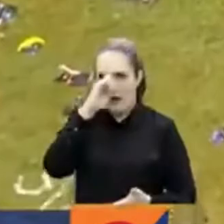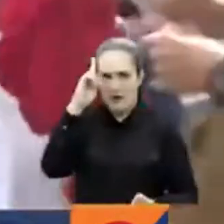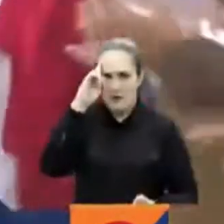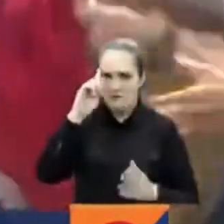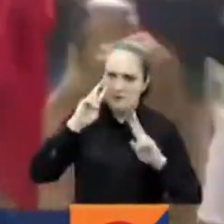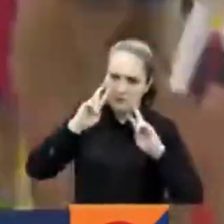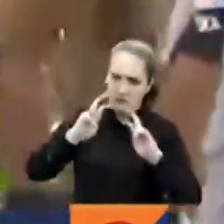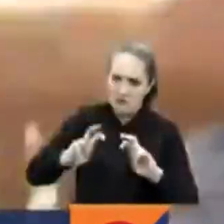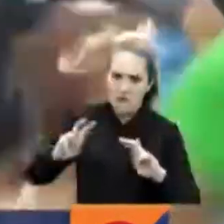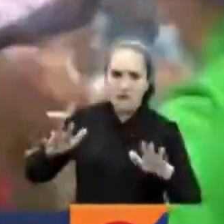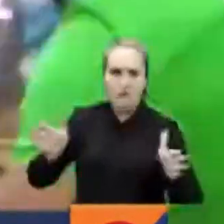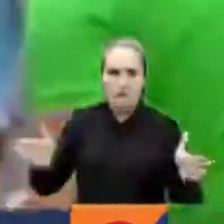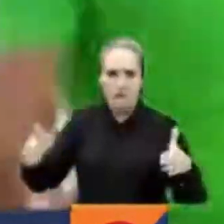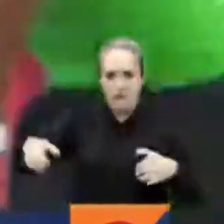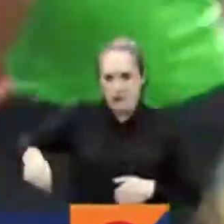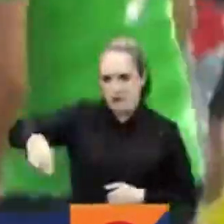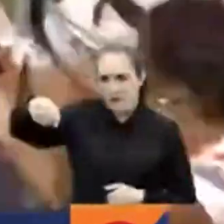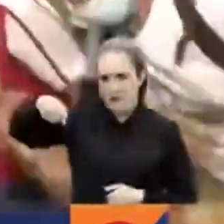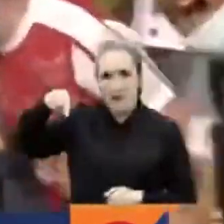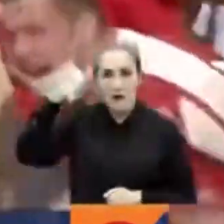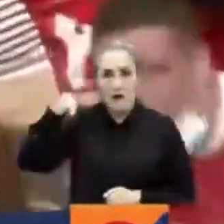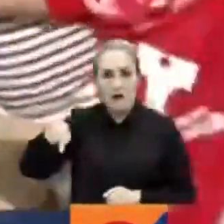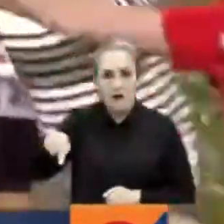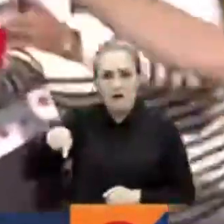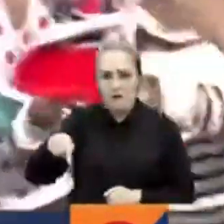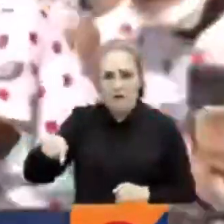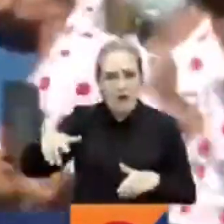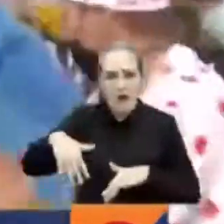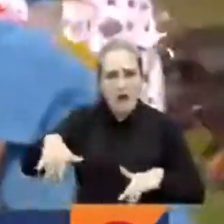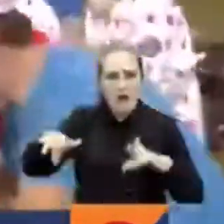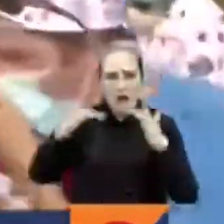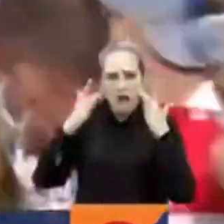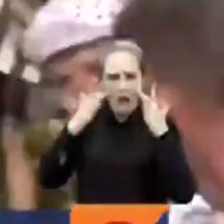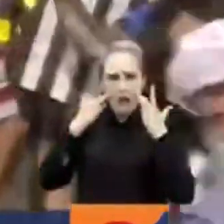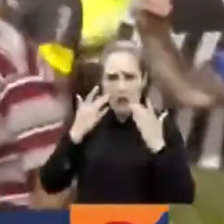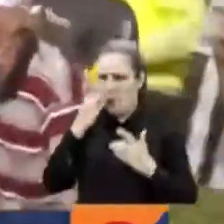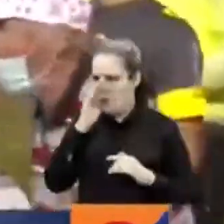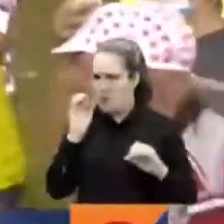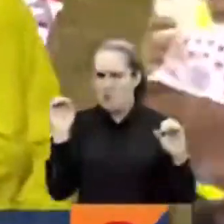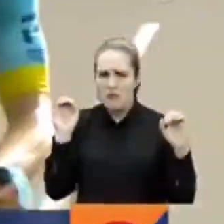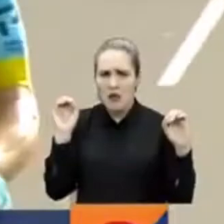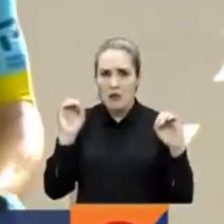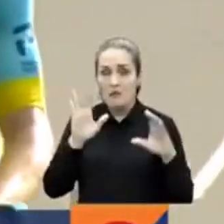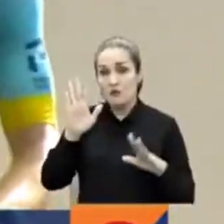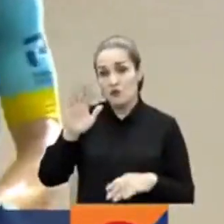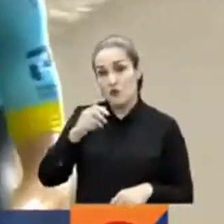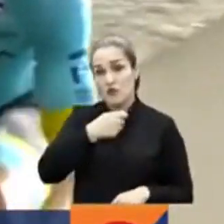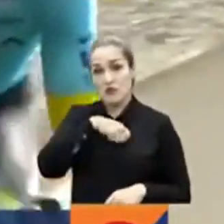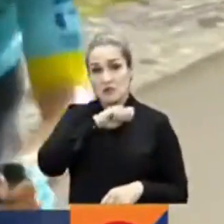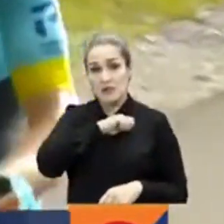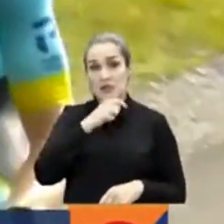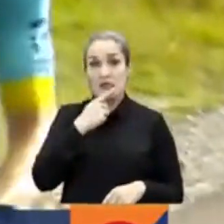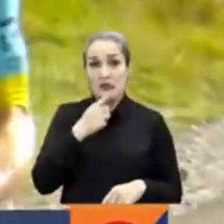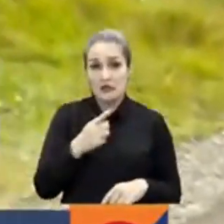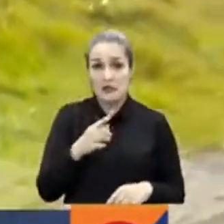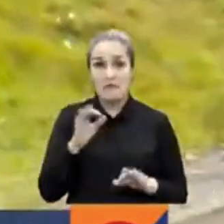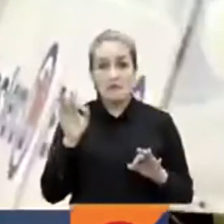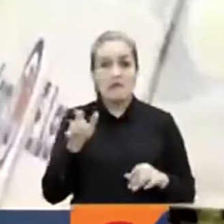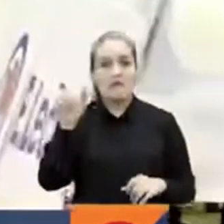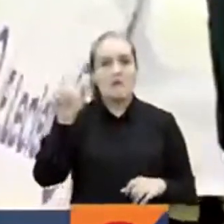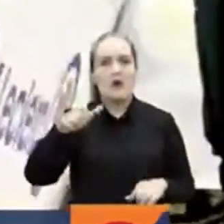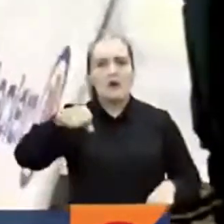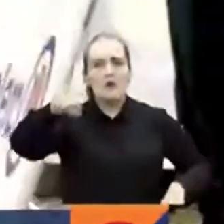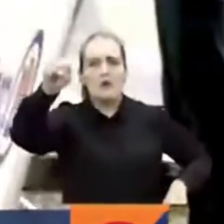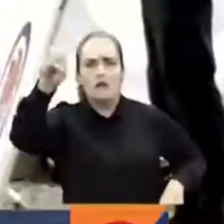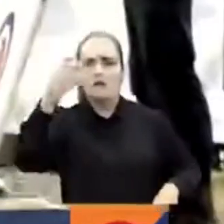inspección de su equipaje, en el cual no se encontró nada sospechoso, según la Guardia Civil española. López fue requerido